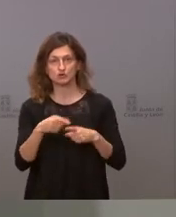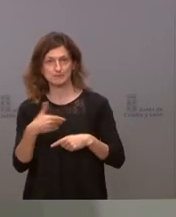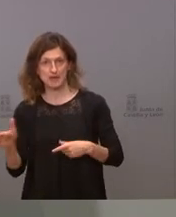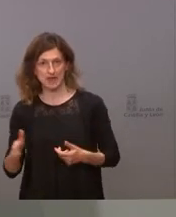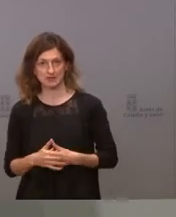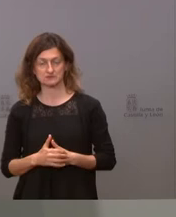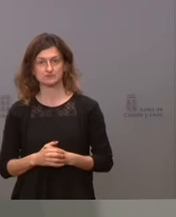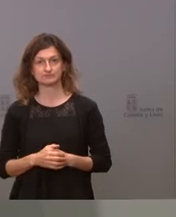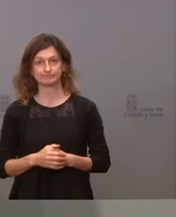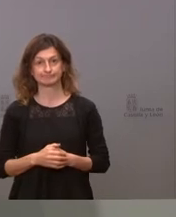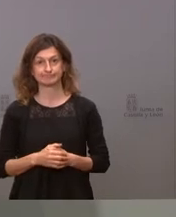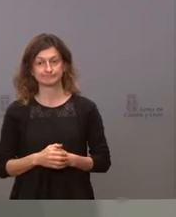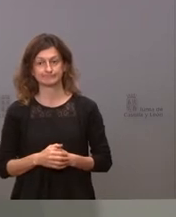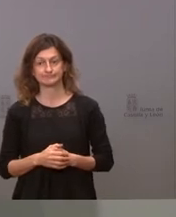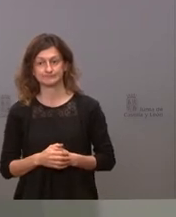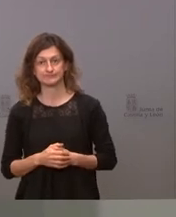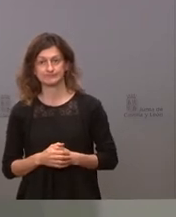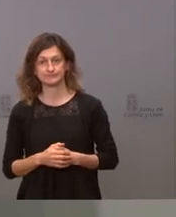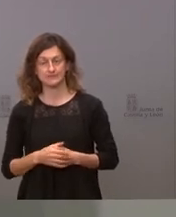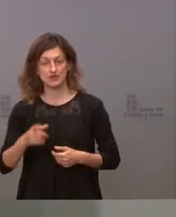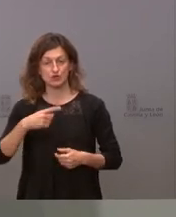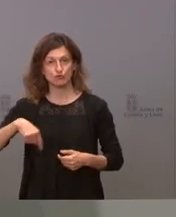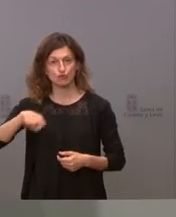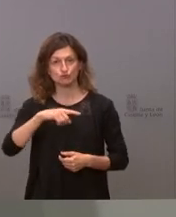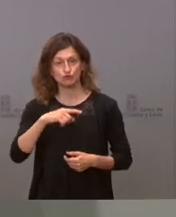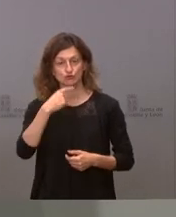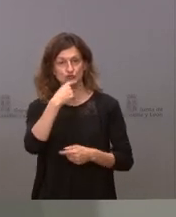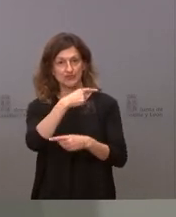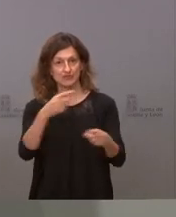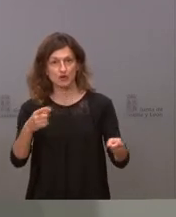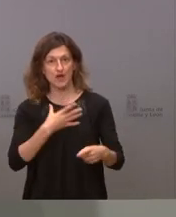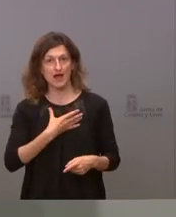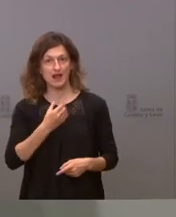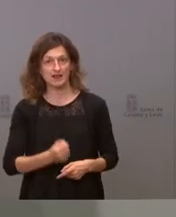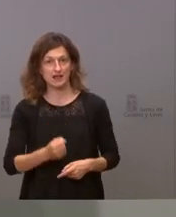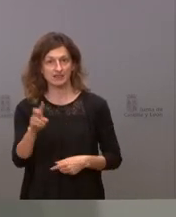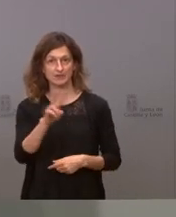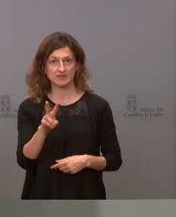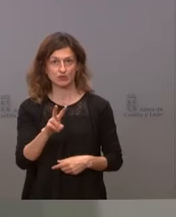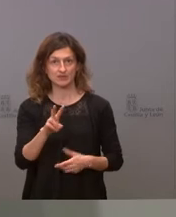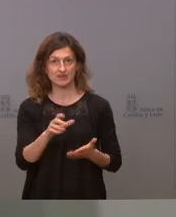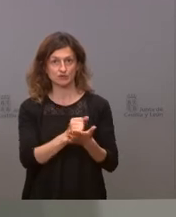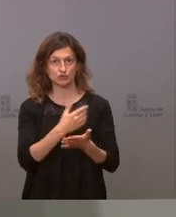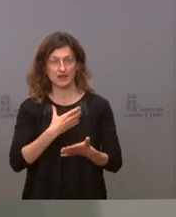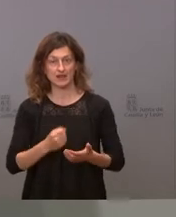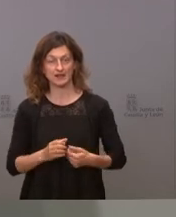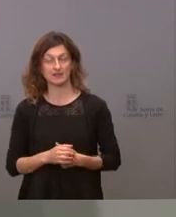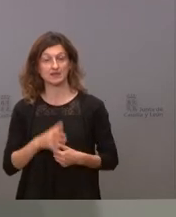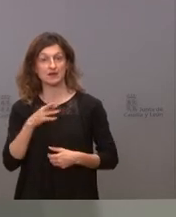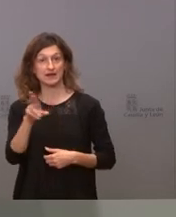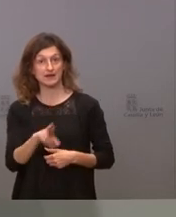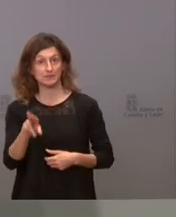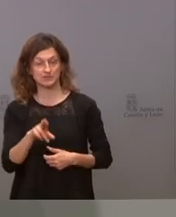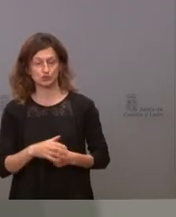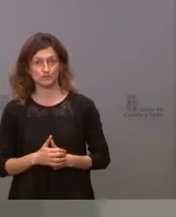malo y yo nosotros nos vamos a dirigir al alcalde de Valladolid y a todos los alcaldes para reiterarles